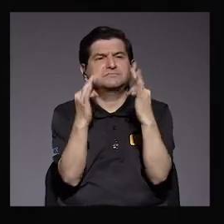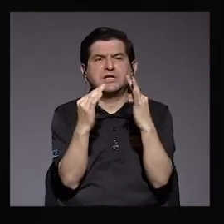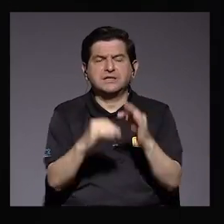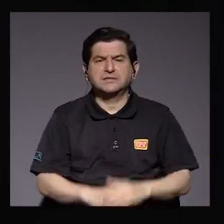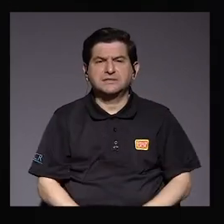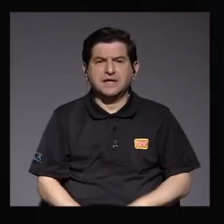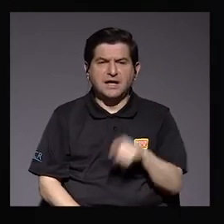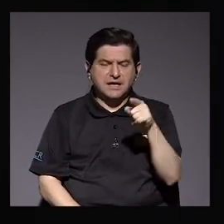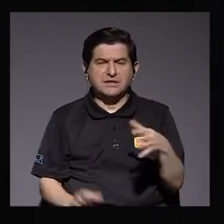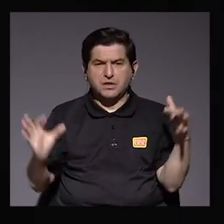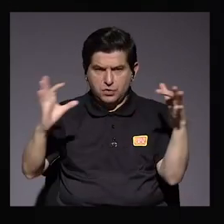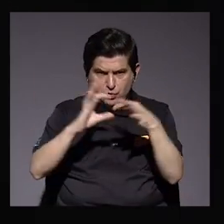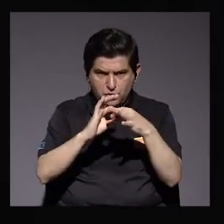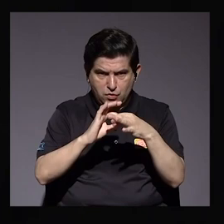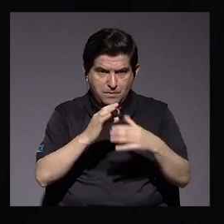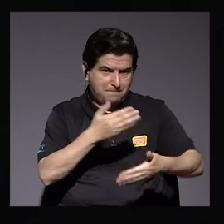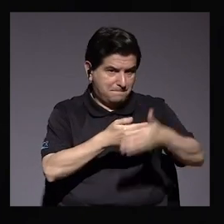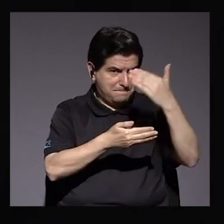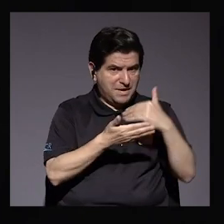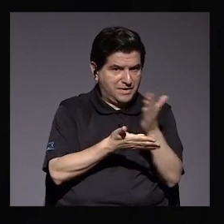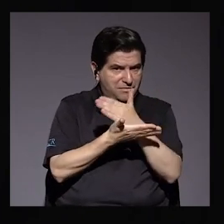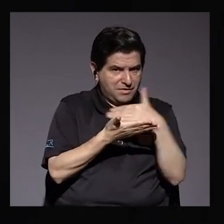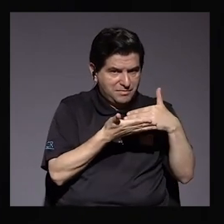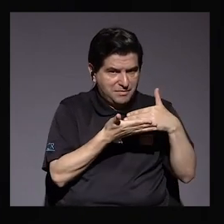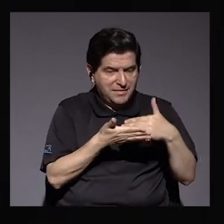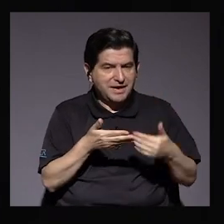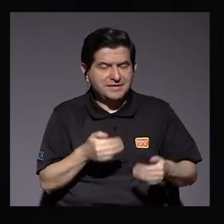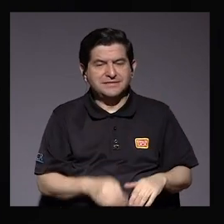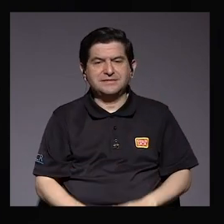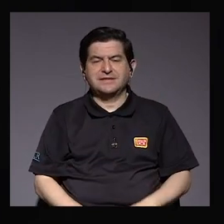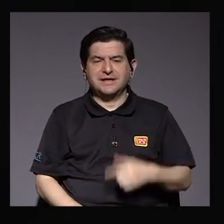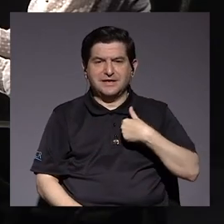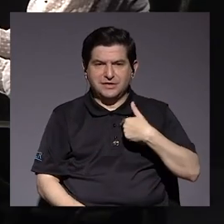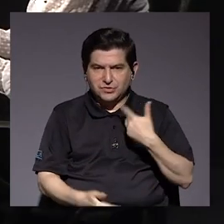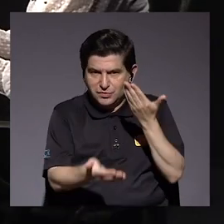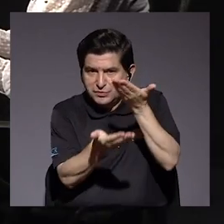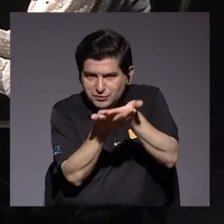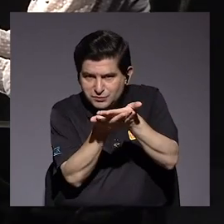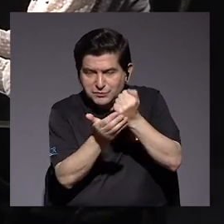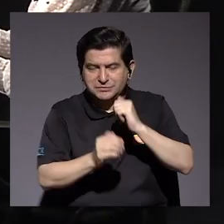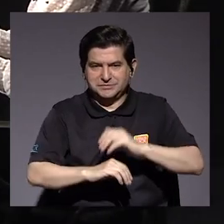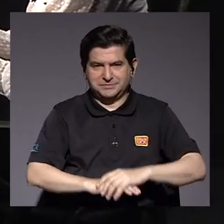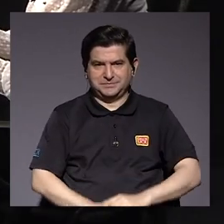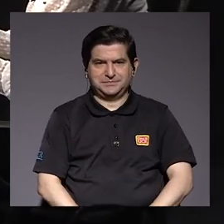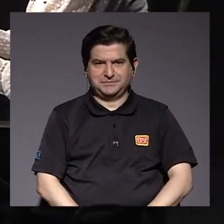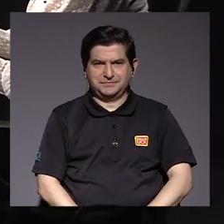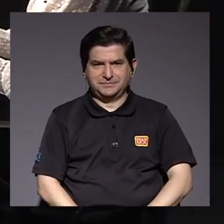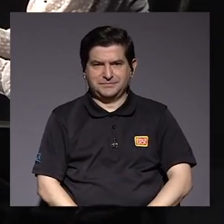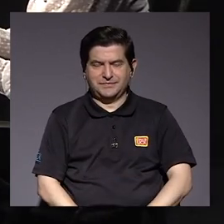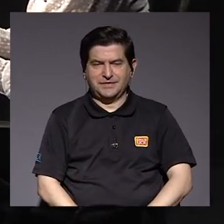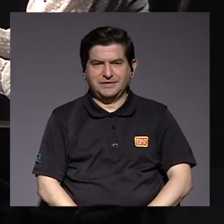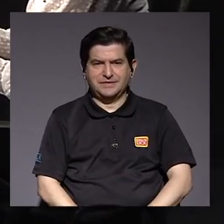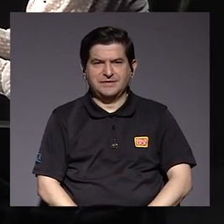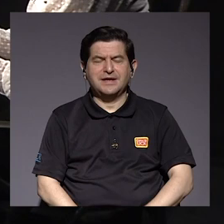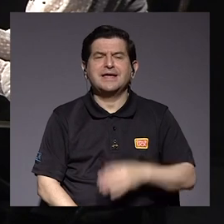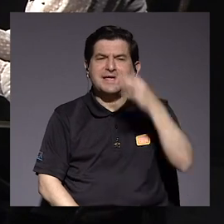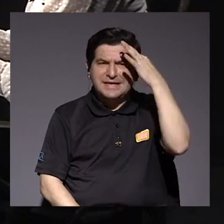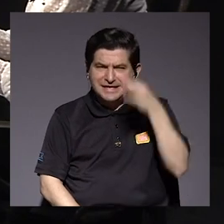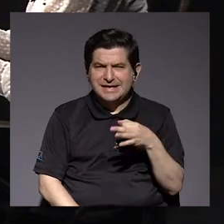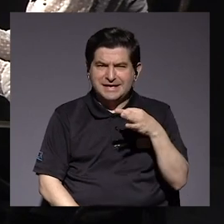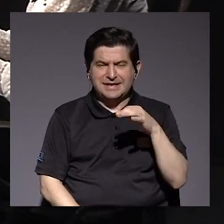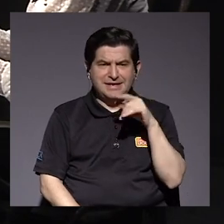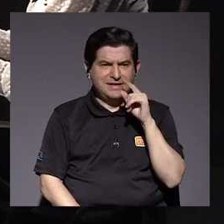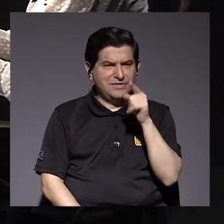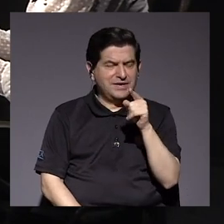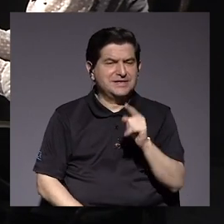puentes. Me voy a doler al anterior porque creo que es muy importante lo que le planteaba. Y no lo dejo pasar porque creo que